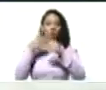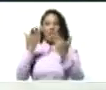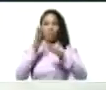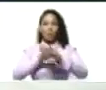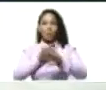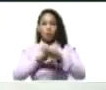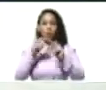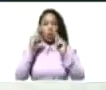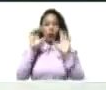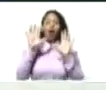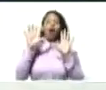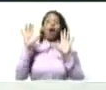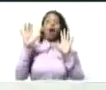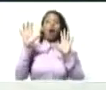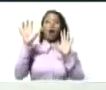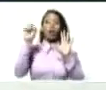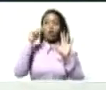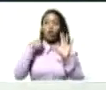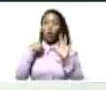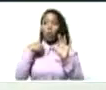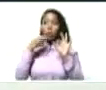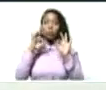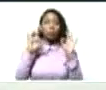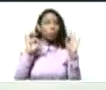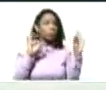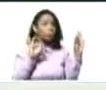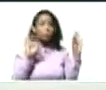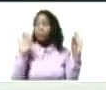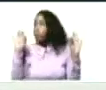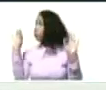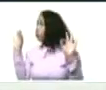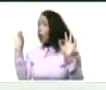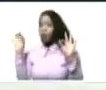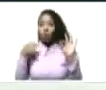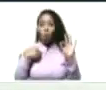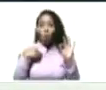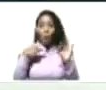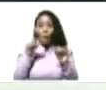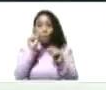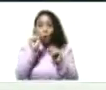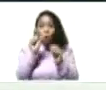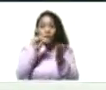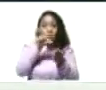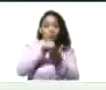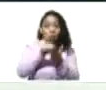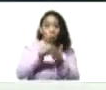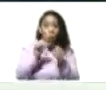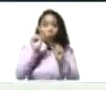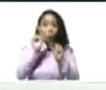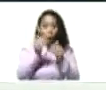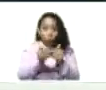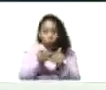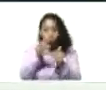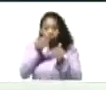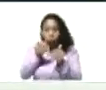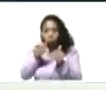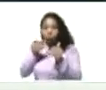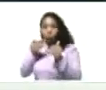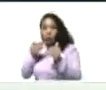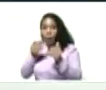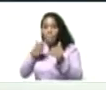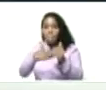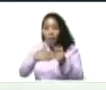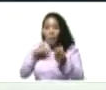sucediendo. Y me quedo mosca. Pues he hecho un poco hacia el centro de la tarima. Un poco hacia atrás. Encuentro a